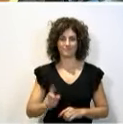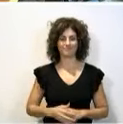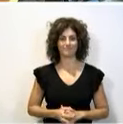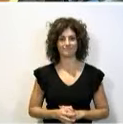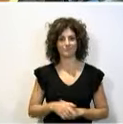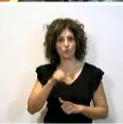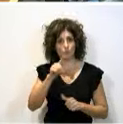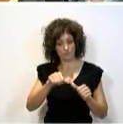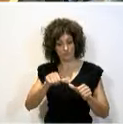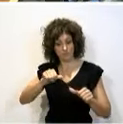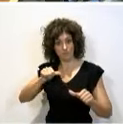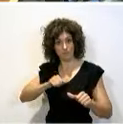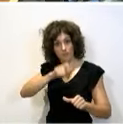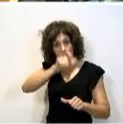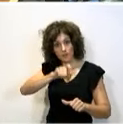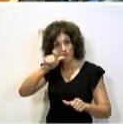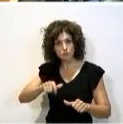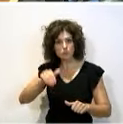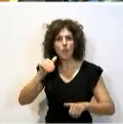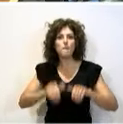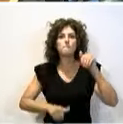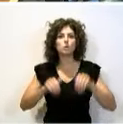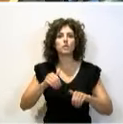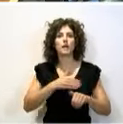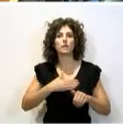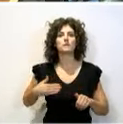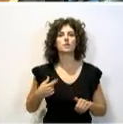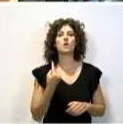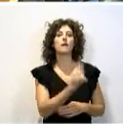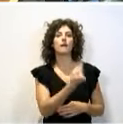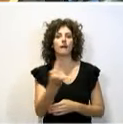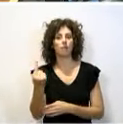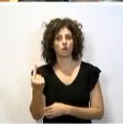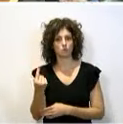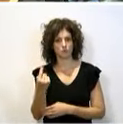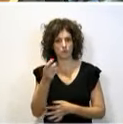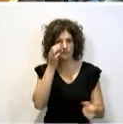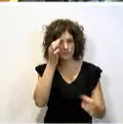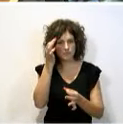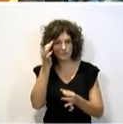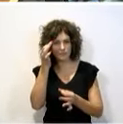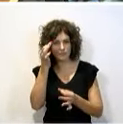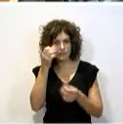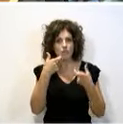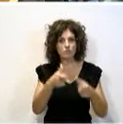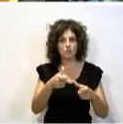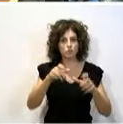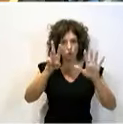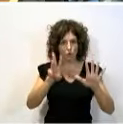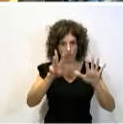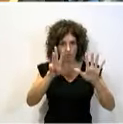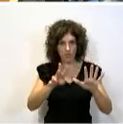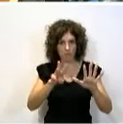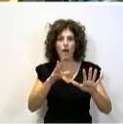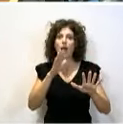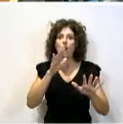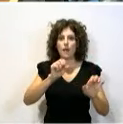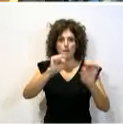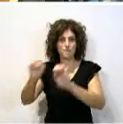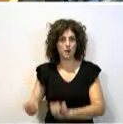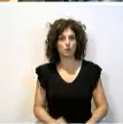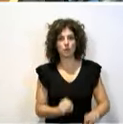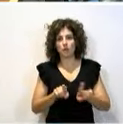predecesores votaron lo que quisieron cada uno. Y, en concreto, del título octavo, que ahora protegen como vamos, como si esto fuera